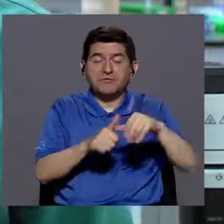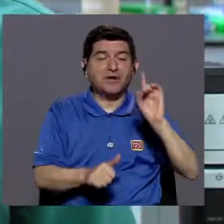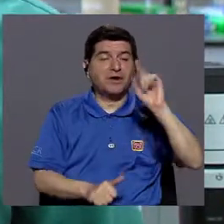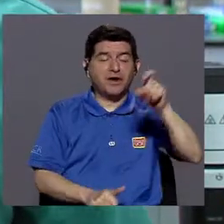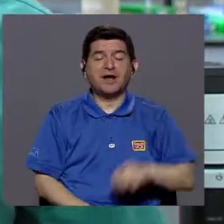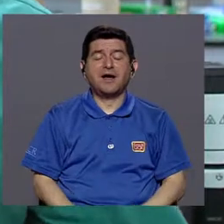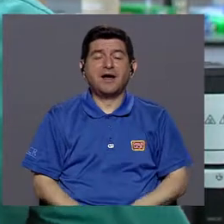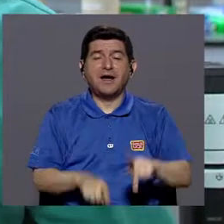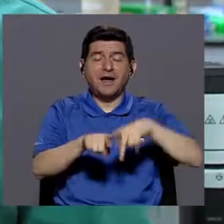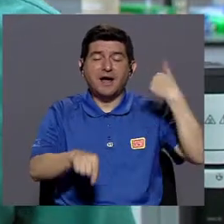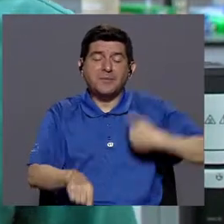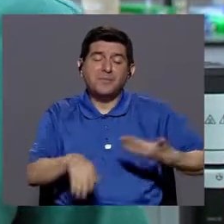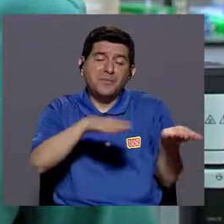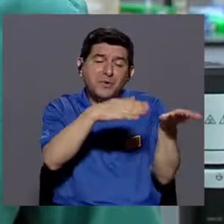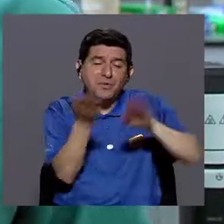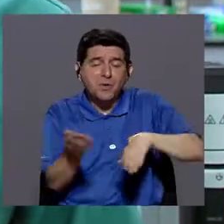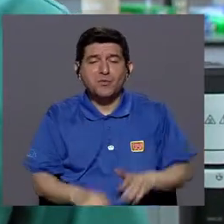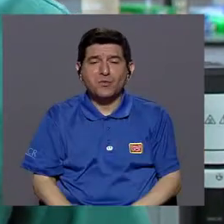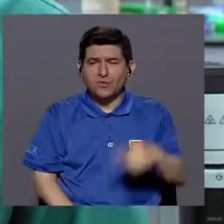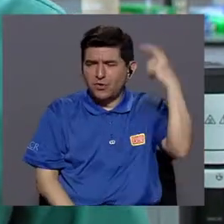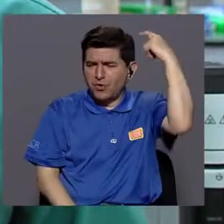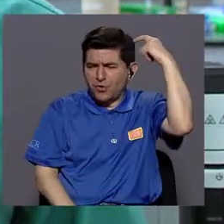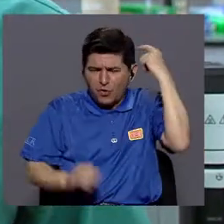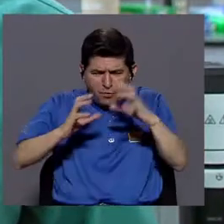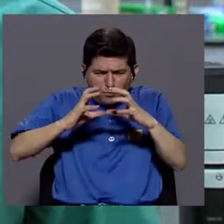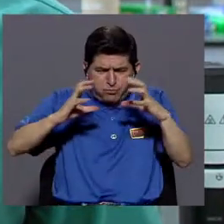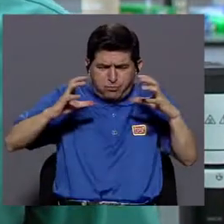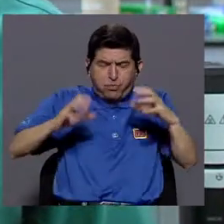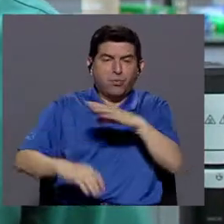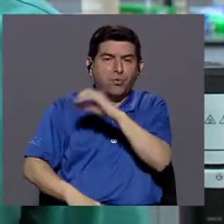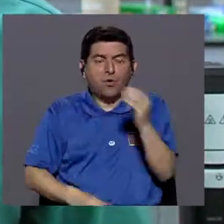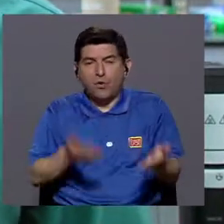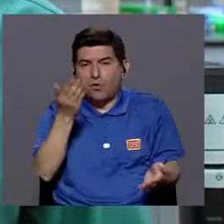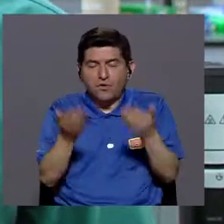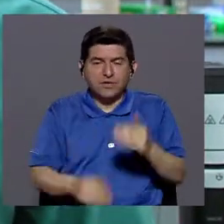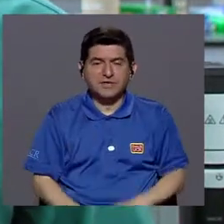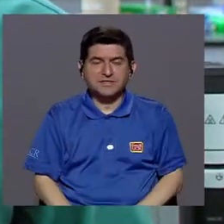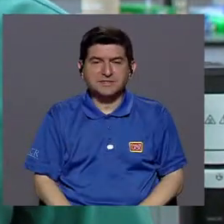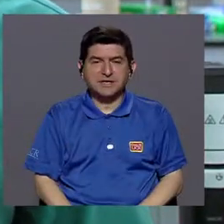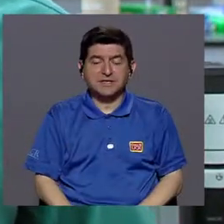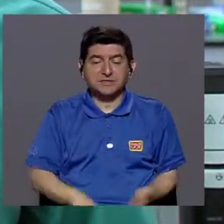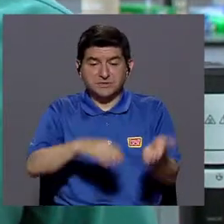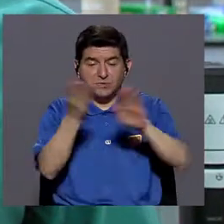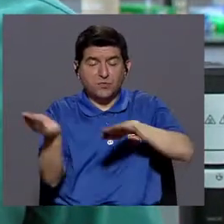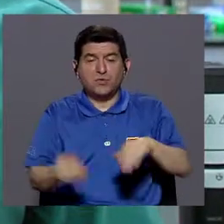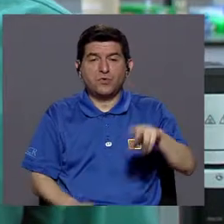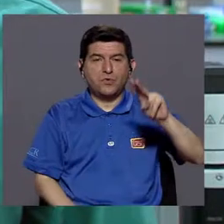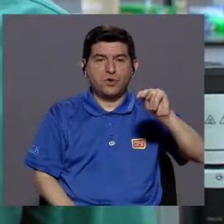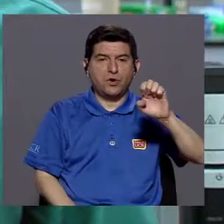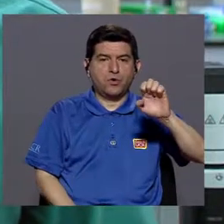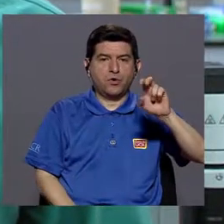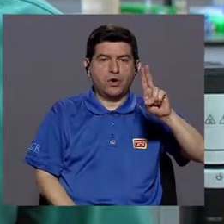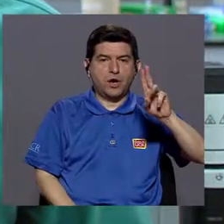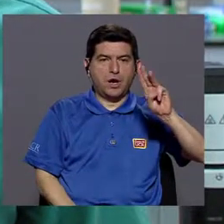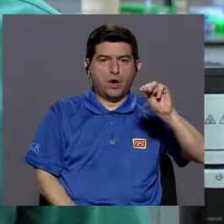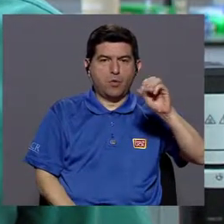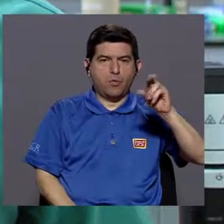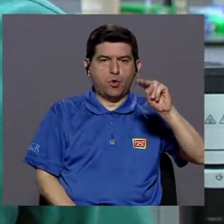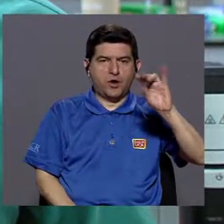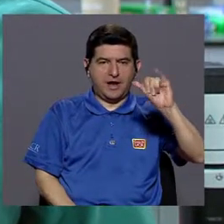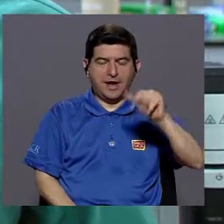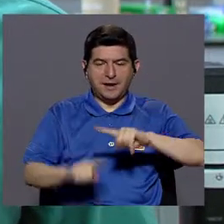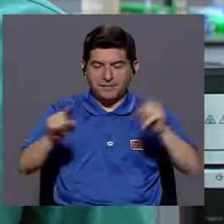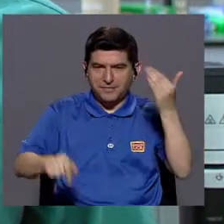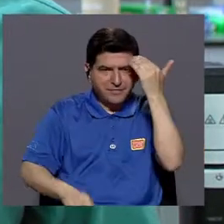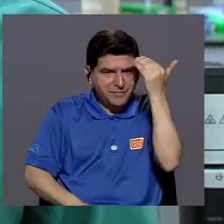recordará, es que un primito se murió de encefalitis o un primo se murió de neumonía, ¿correcto?